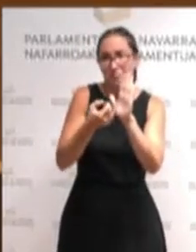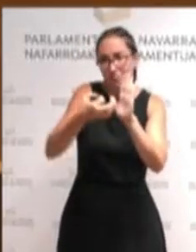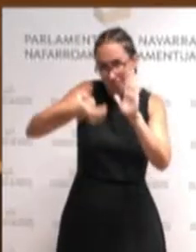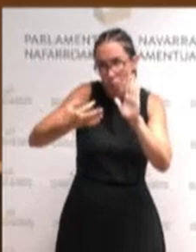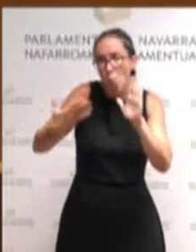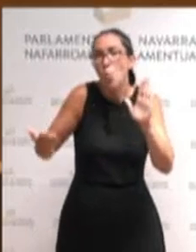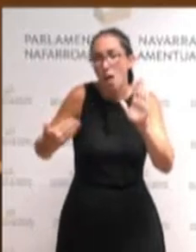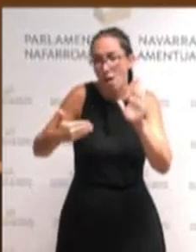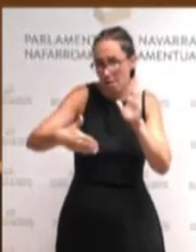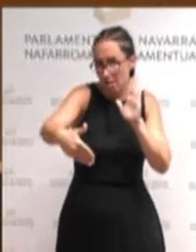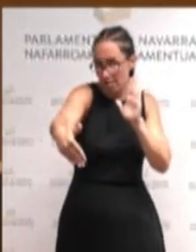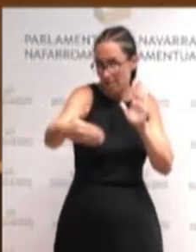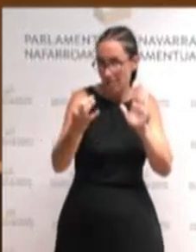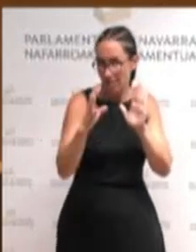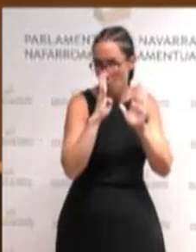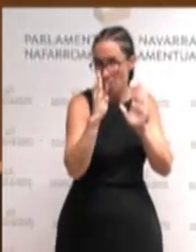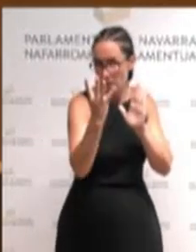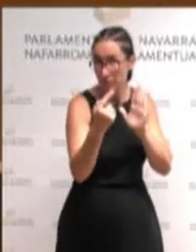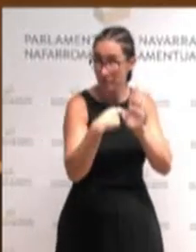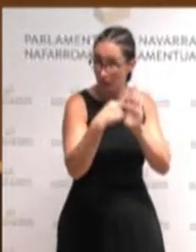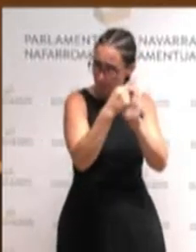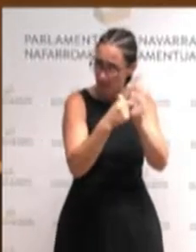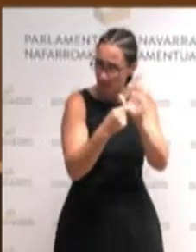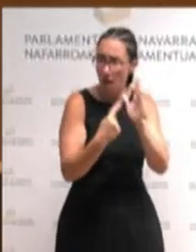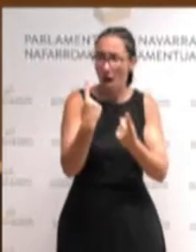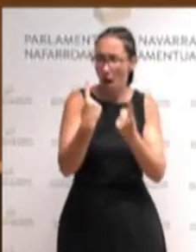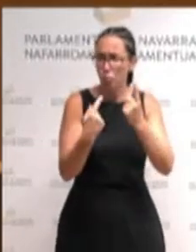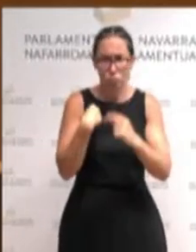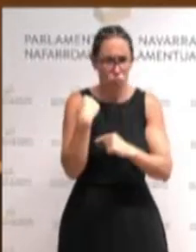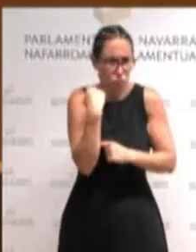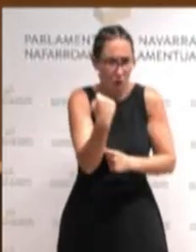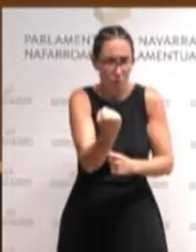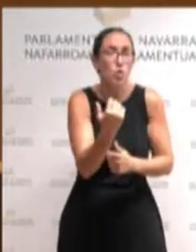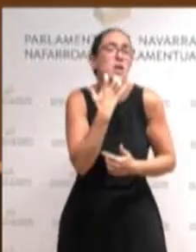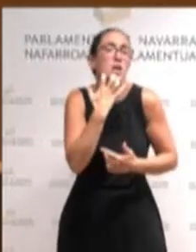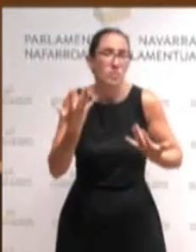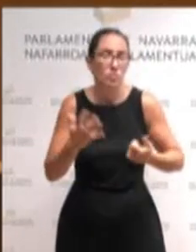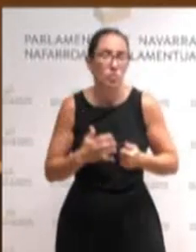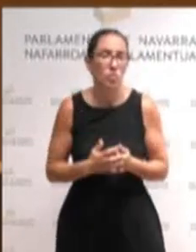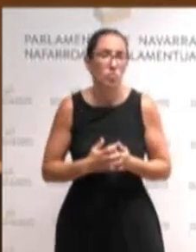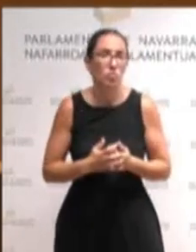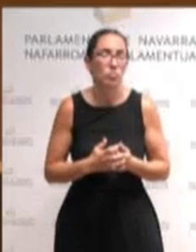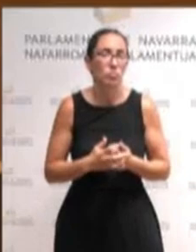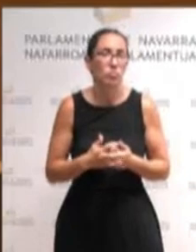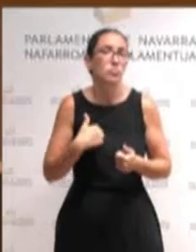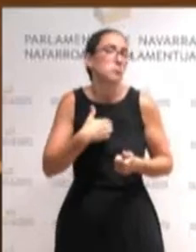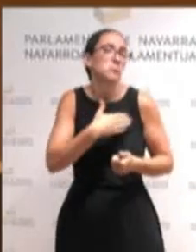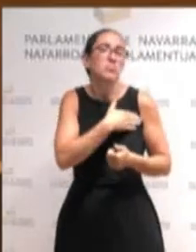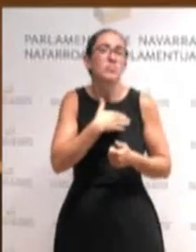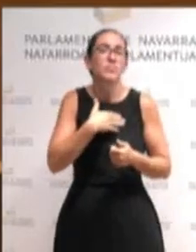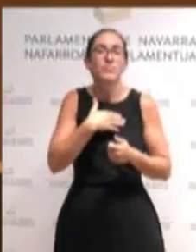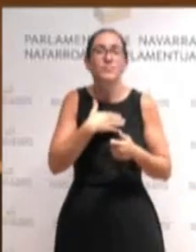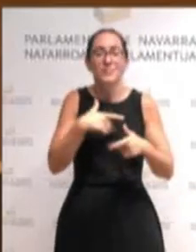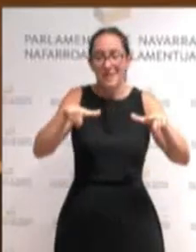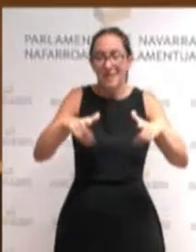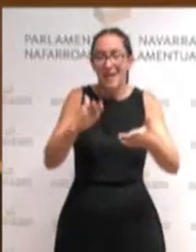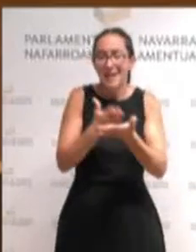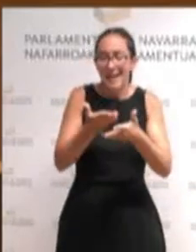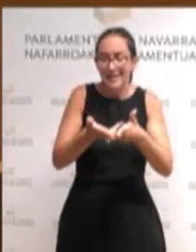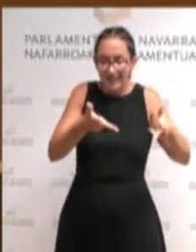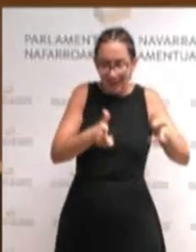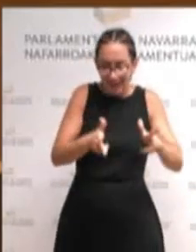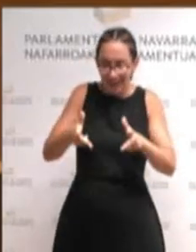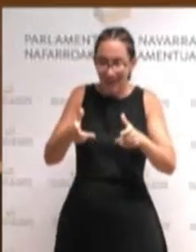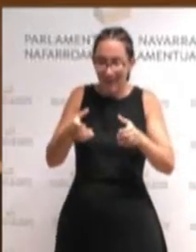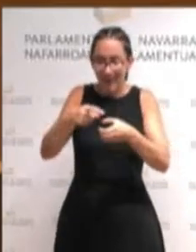factibles y que nosotras vamos a impulsar como puede ser un descenso general de ratios en todas las etapas